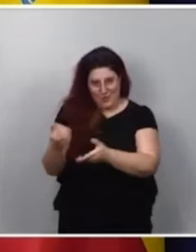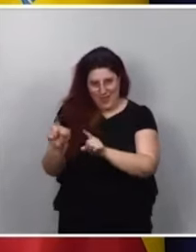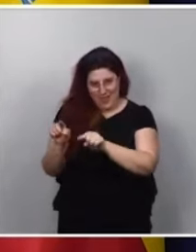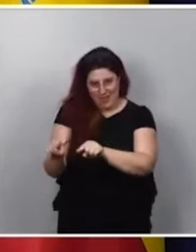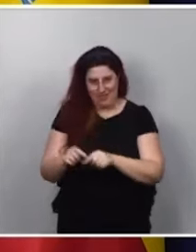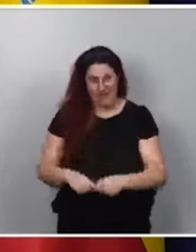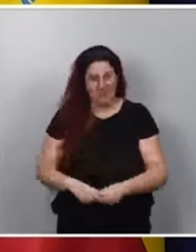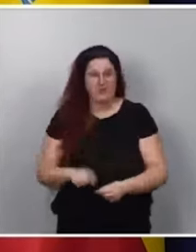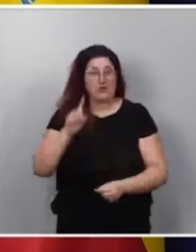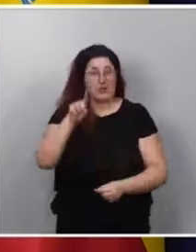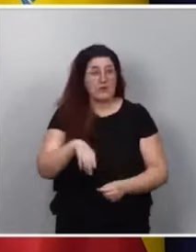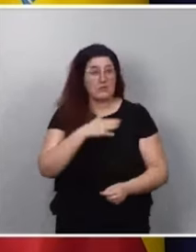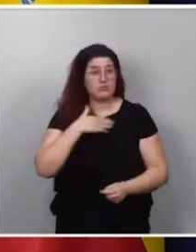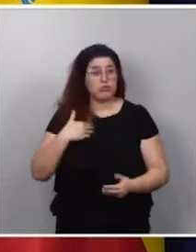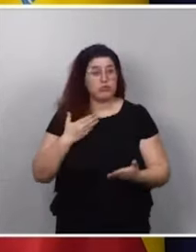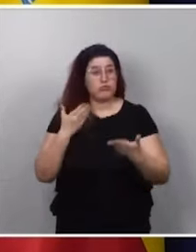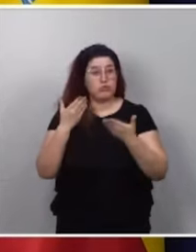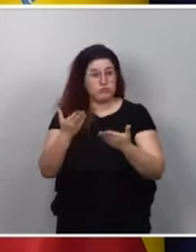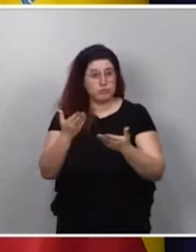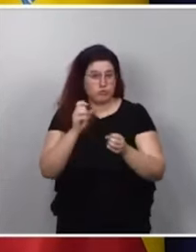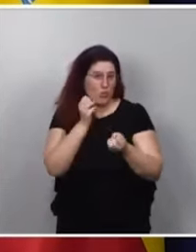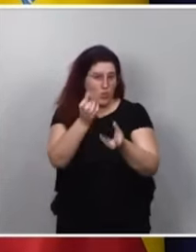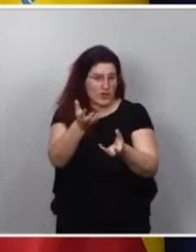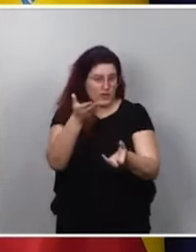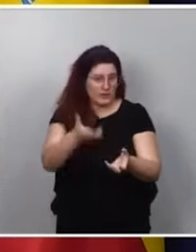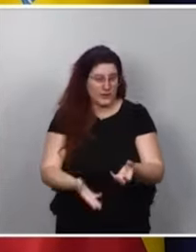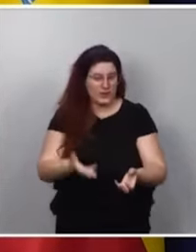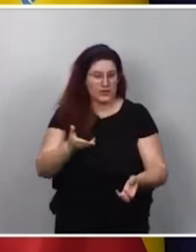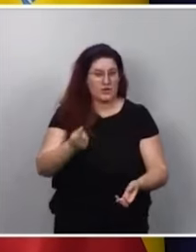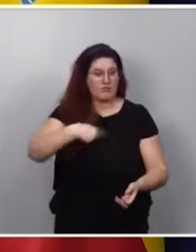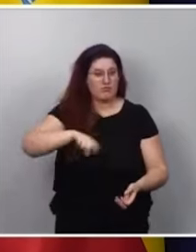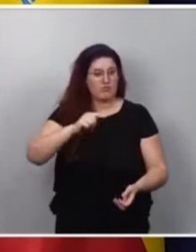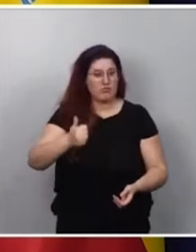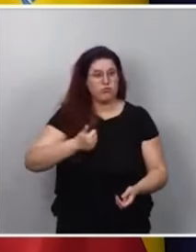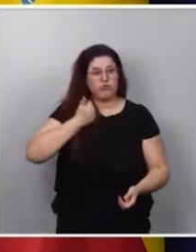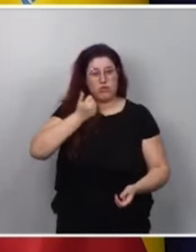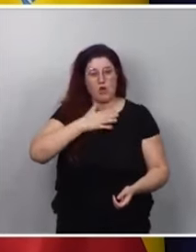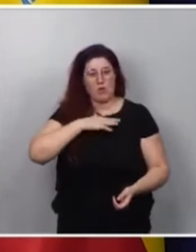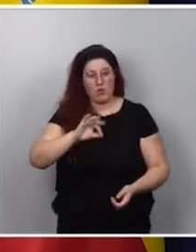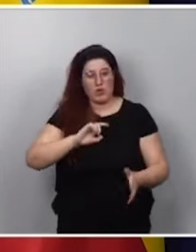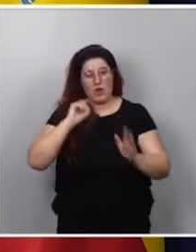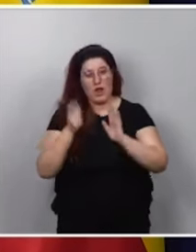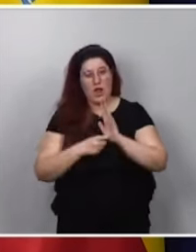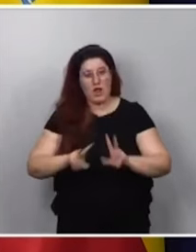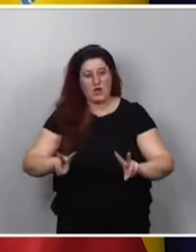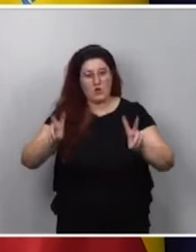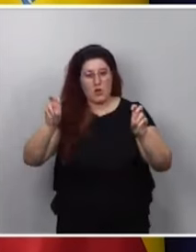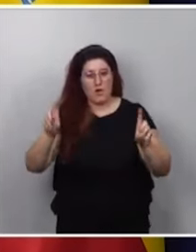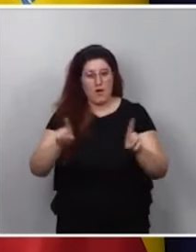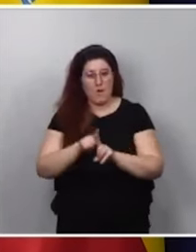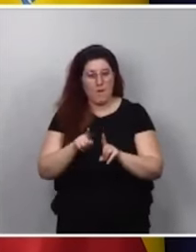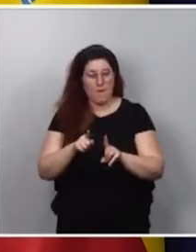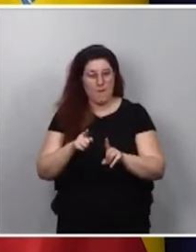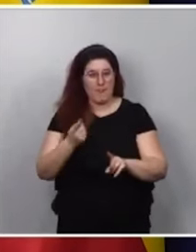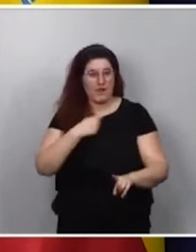Y quiero decirles también, de una manera muy importante, que hoy contamos con la oportunidad de tener un nuevo marco legislativo que esté a la altura de